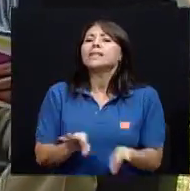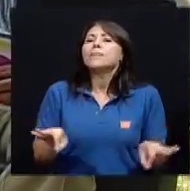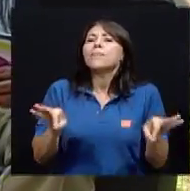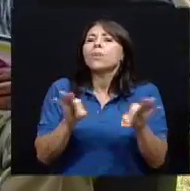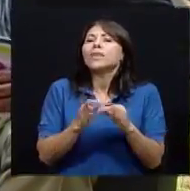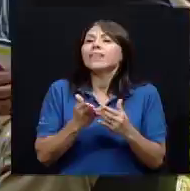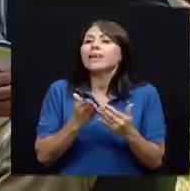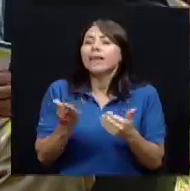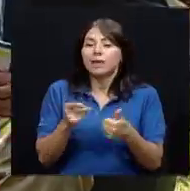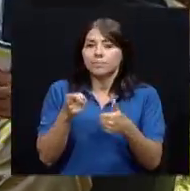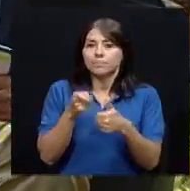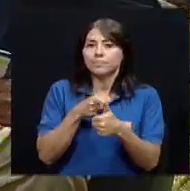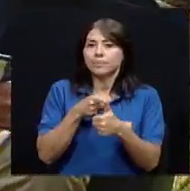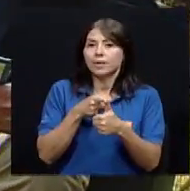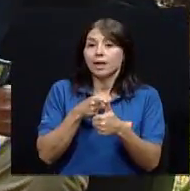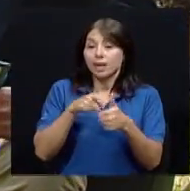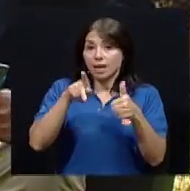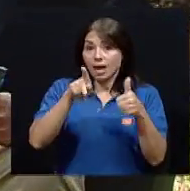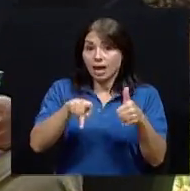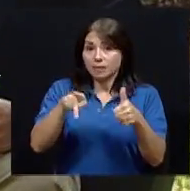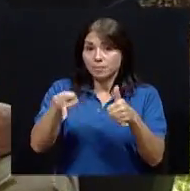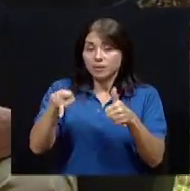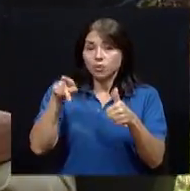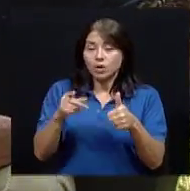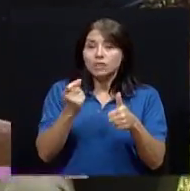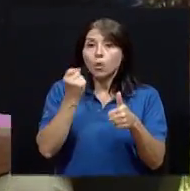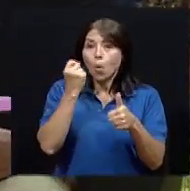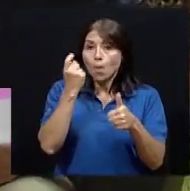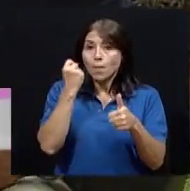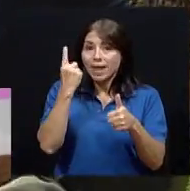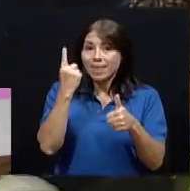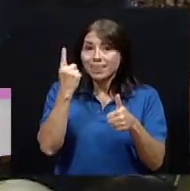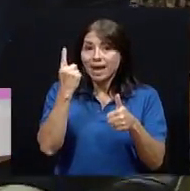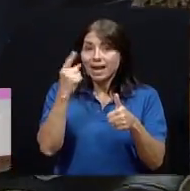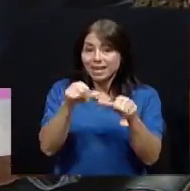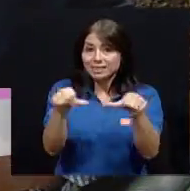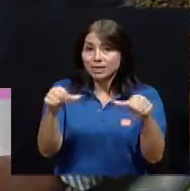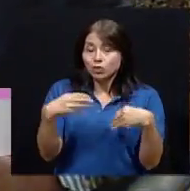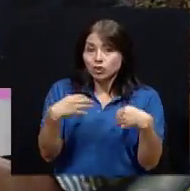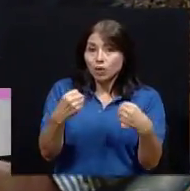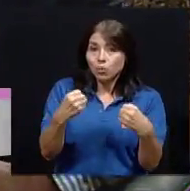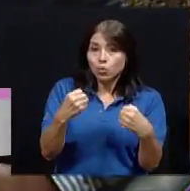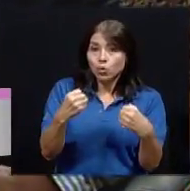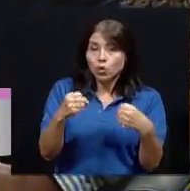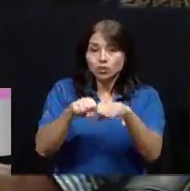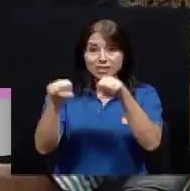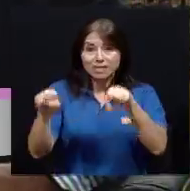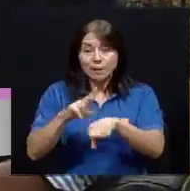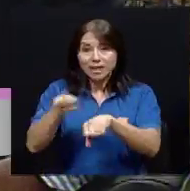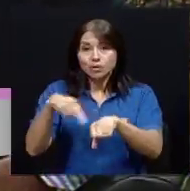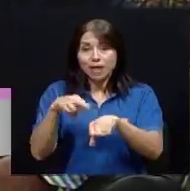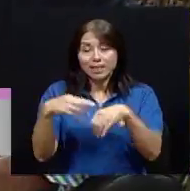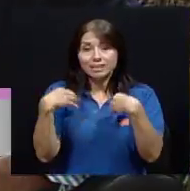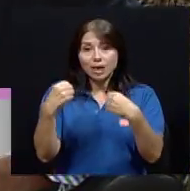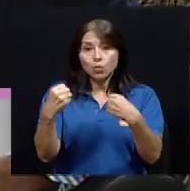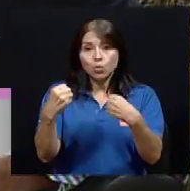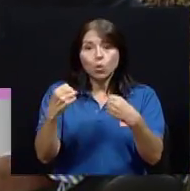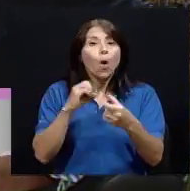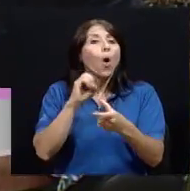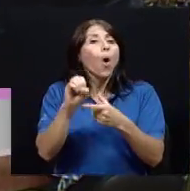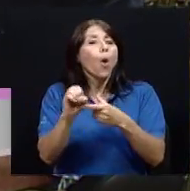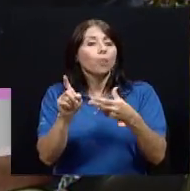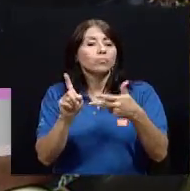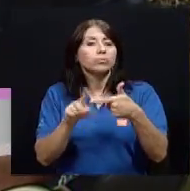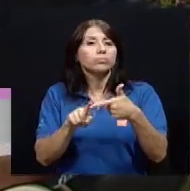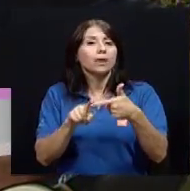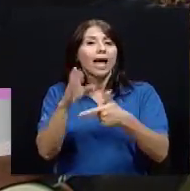el sector salud o el sistema nacional de salud, o que le quede más fácil a cada gobierno como tal comprenderlo? Porque si cada